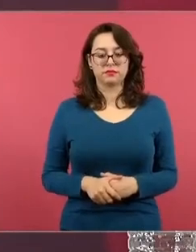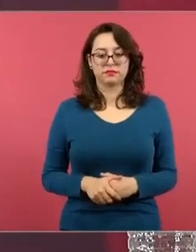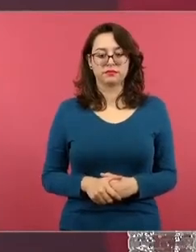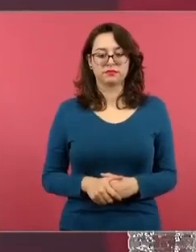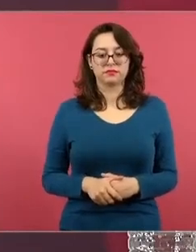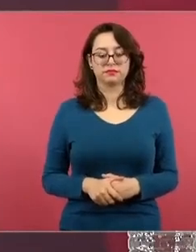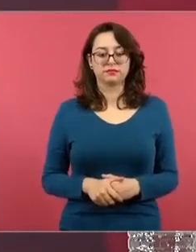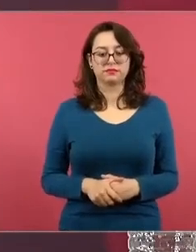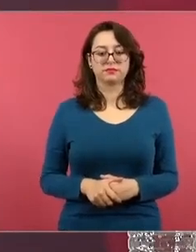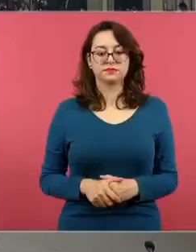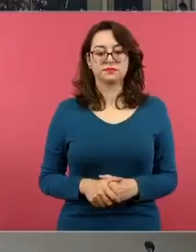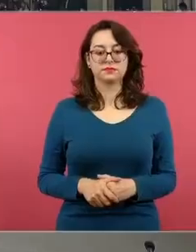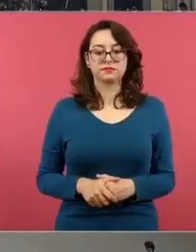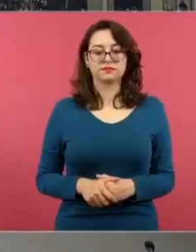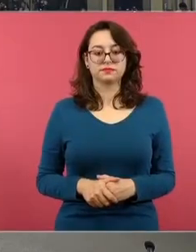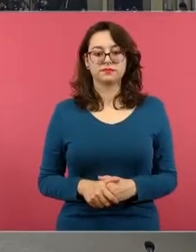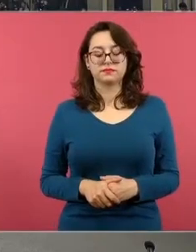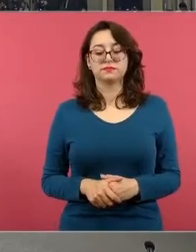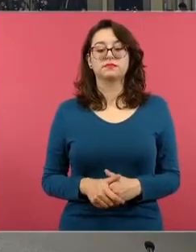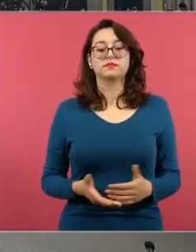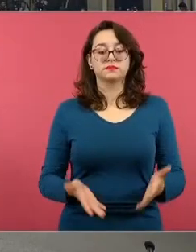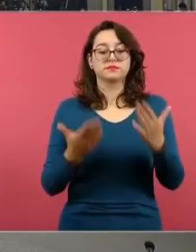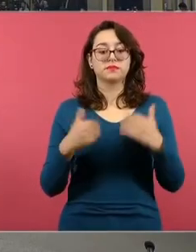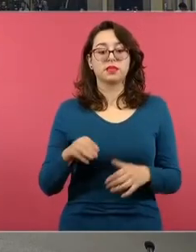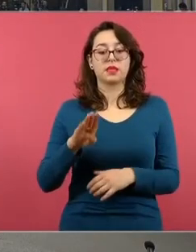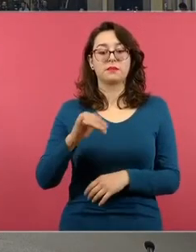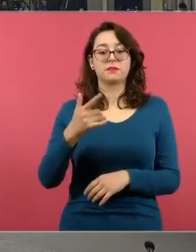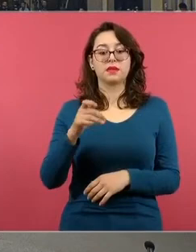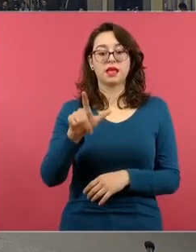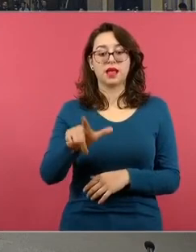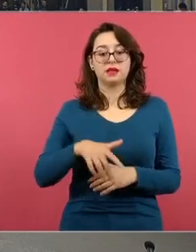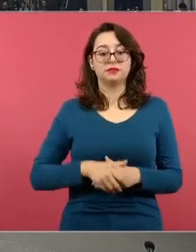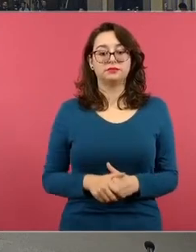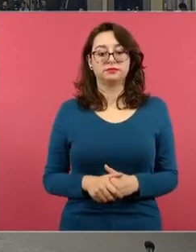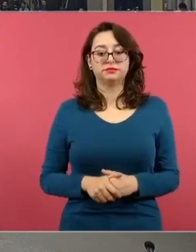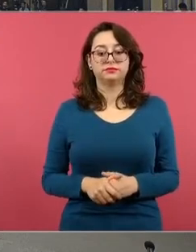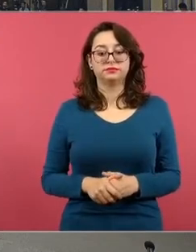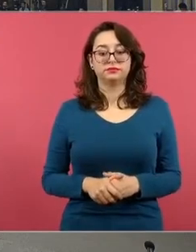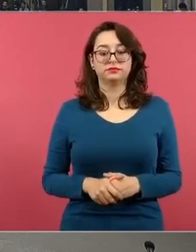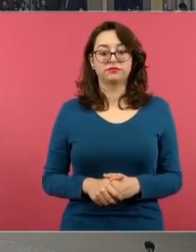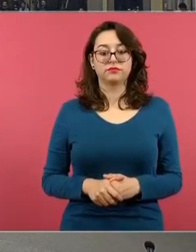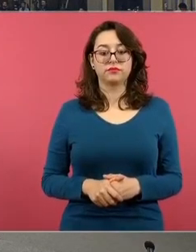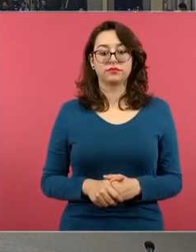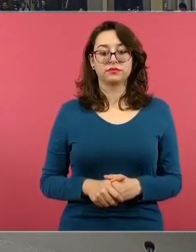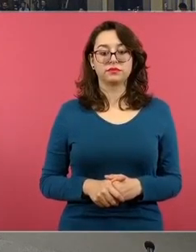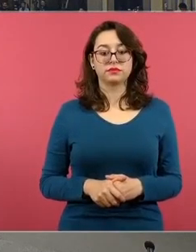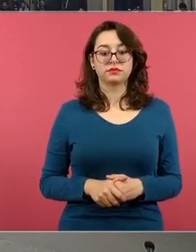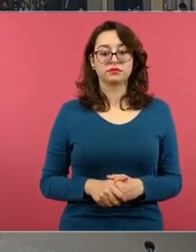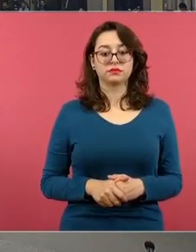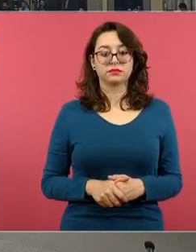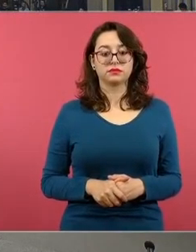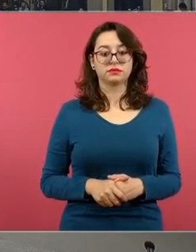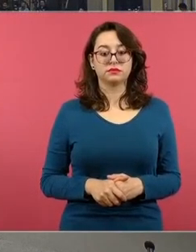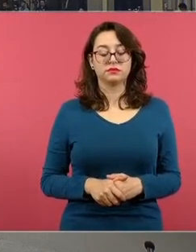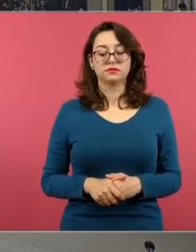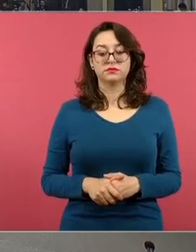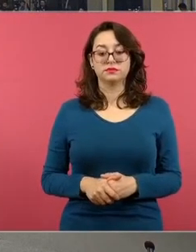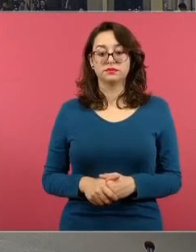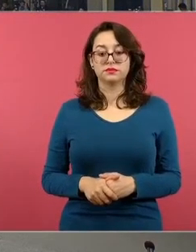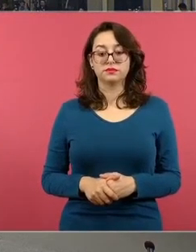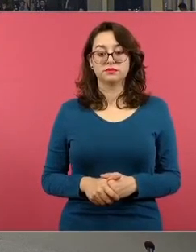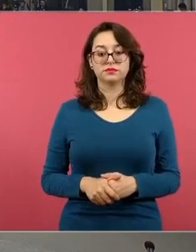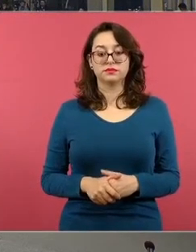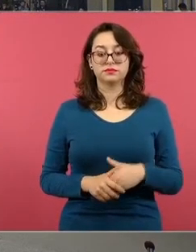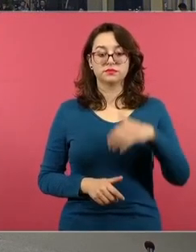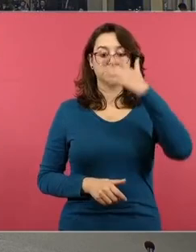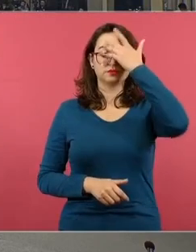el siguiente ciclo escolar Miguel Ricauz Miguel Ricauz no se viola el derecho que